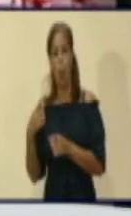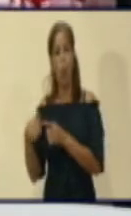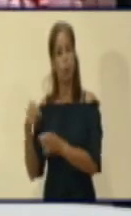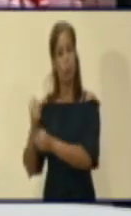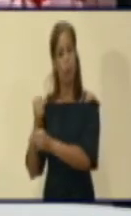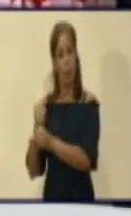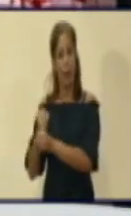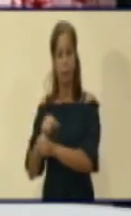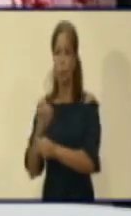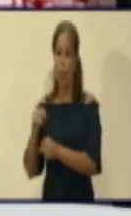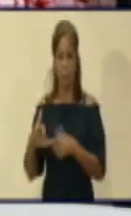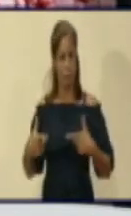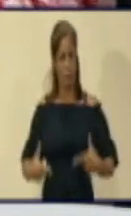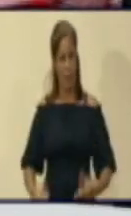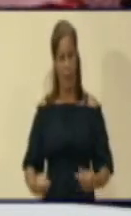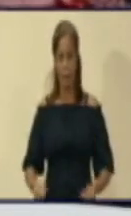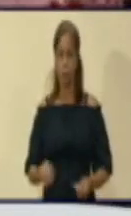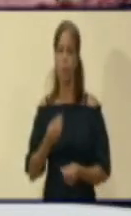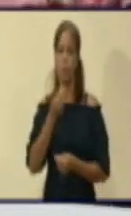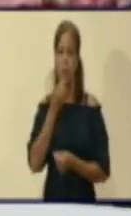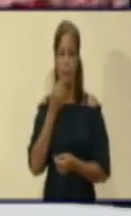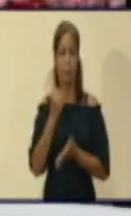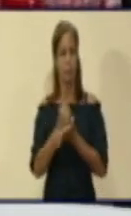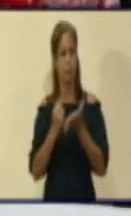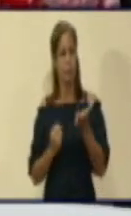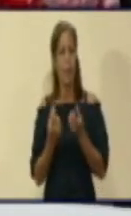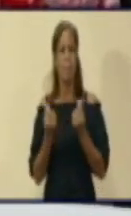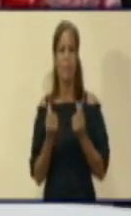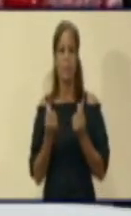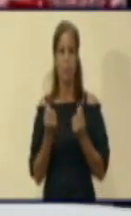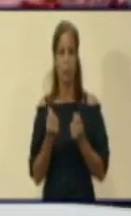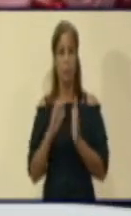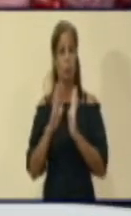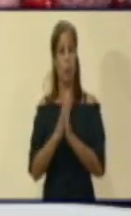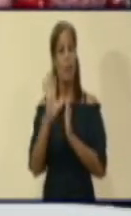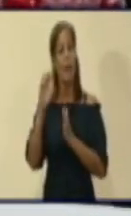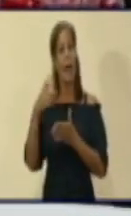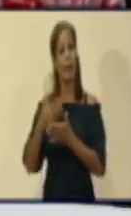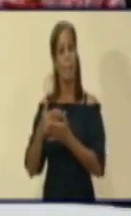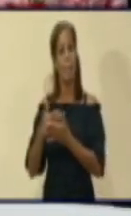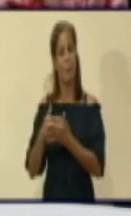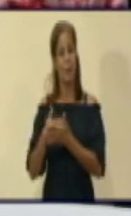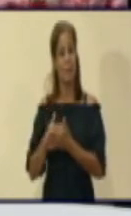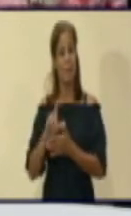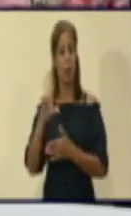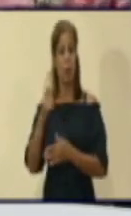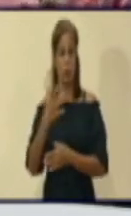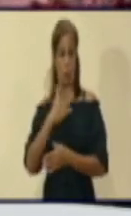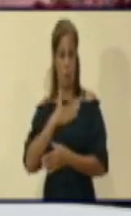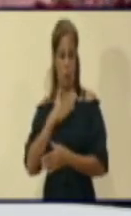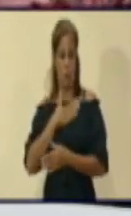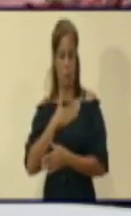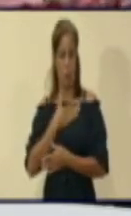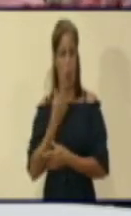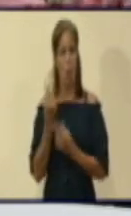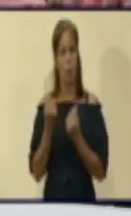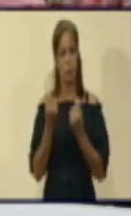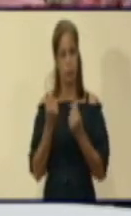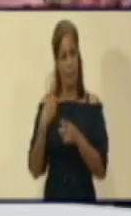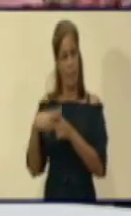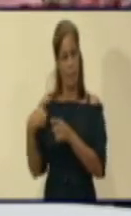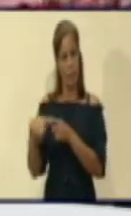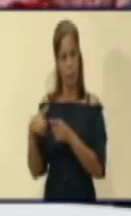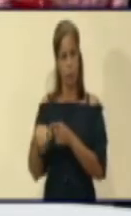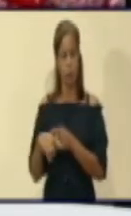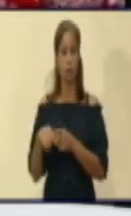asumidos con el presupuesto que se ha aprobado en las unidades presupuestadas y en el sistema empresarial con sus propios recursos. Asimismo, en esta etapa